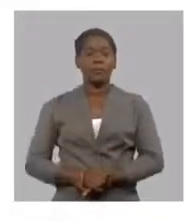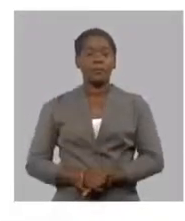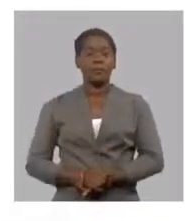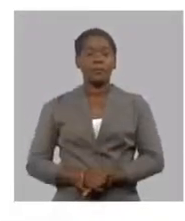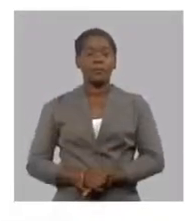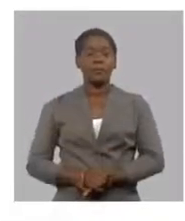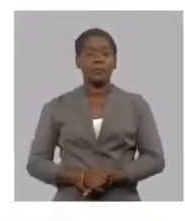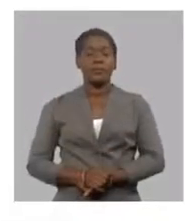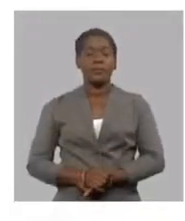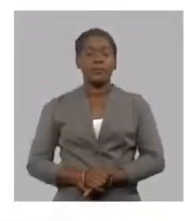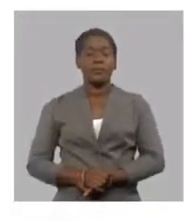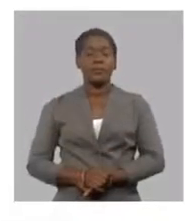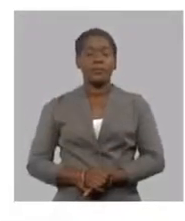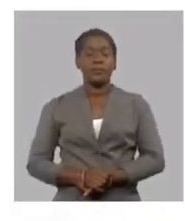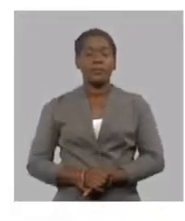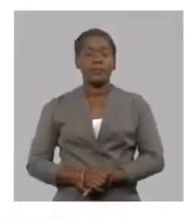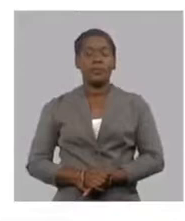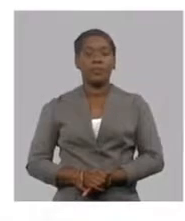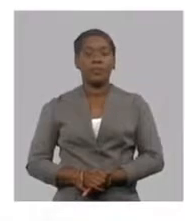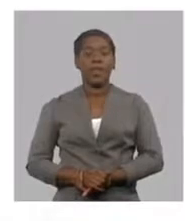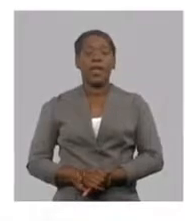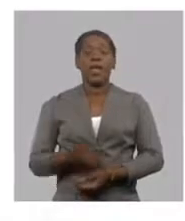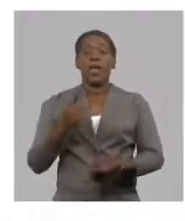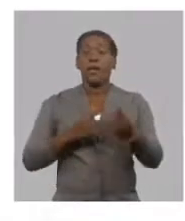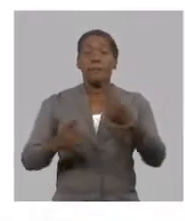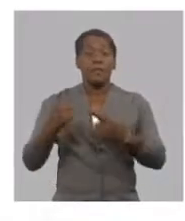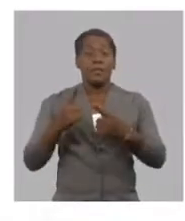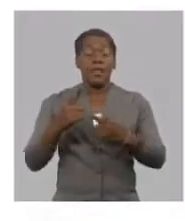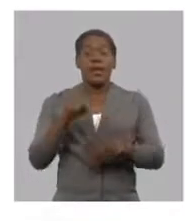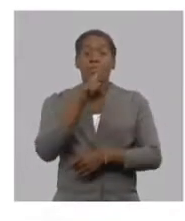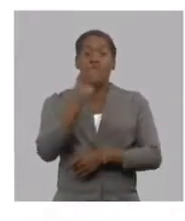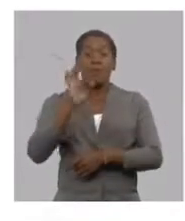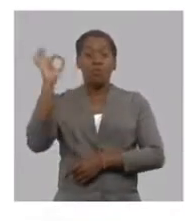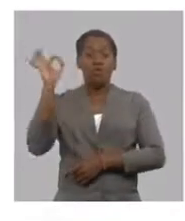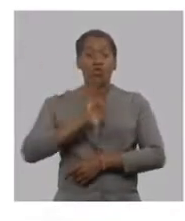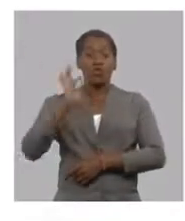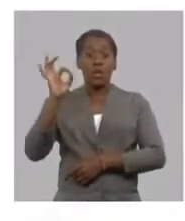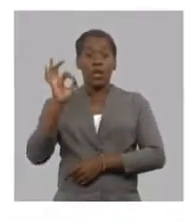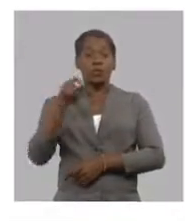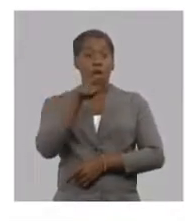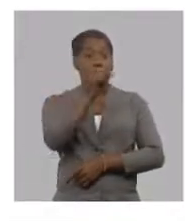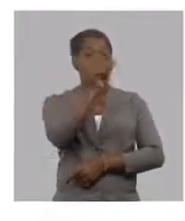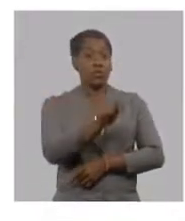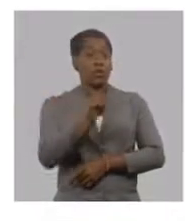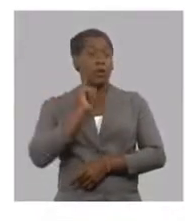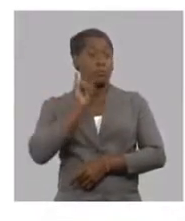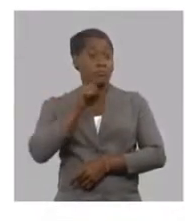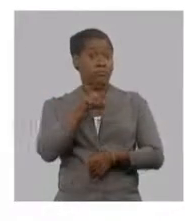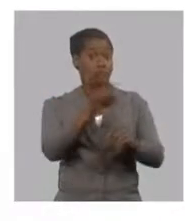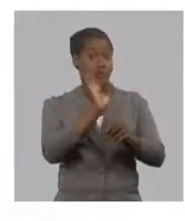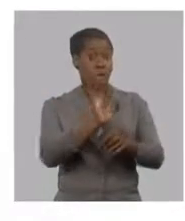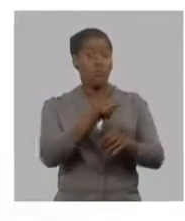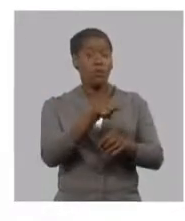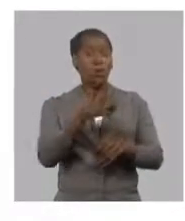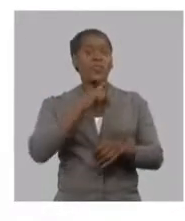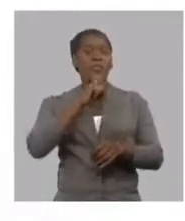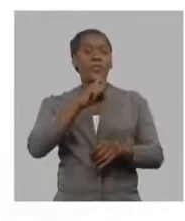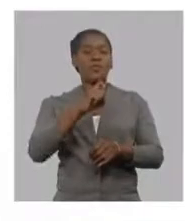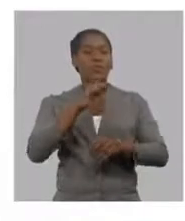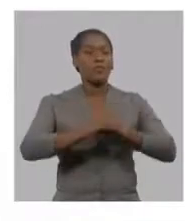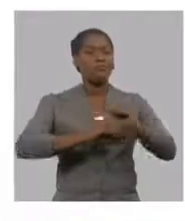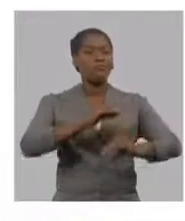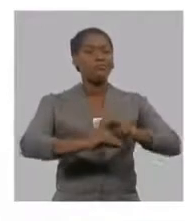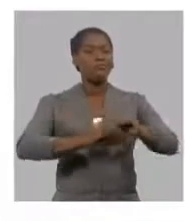de las primas que por cualquier razón o por cualquier situación ajena a la voluntad del productor el productor no pueda cometer la siembra